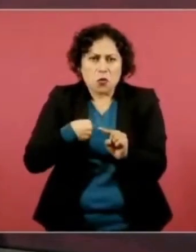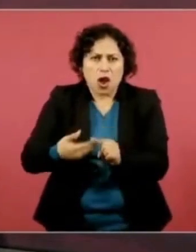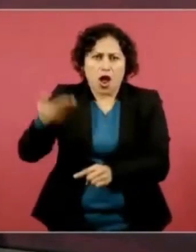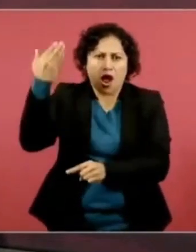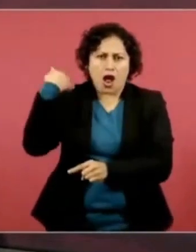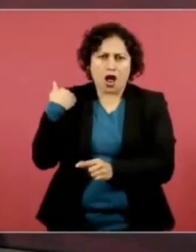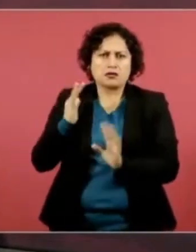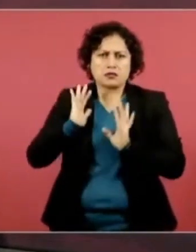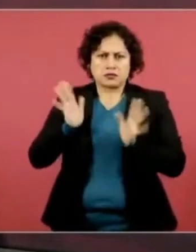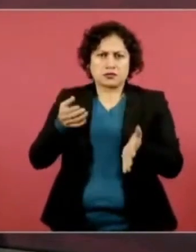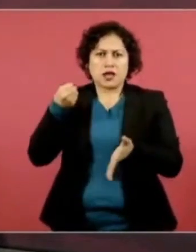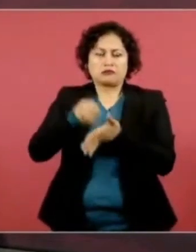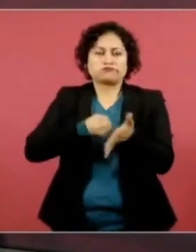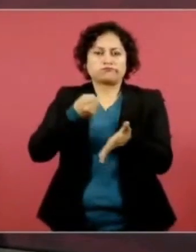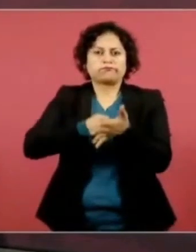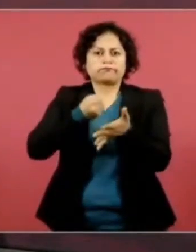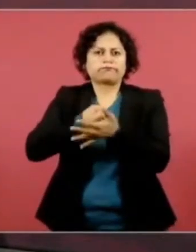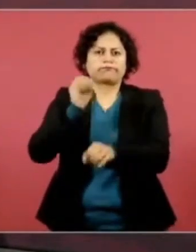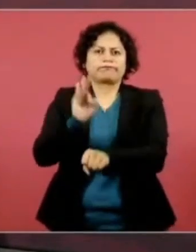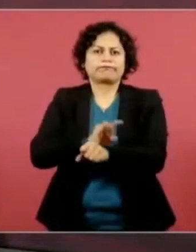No vengo de la academia,